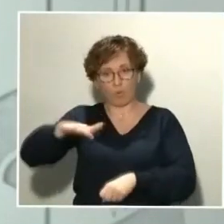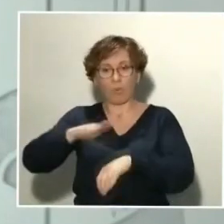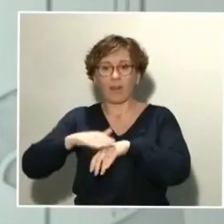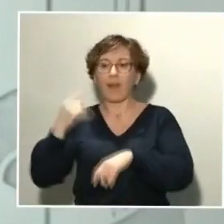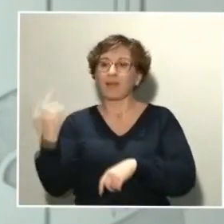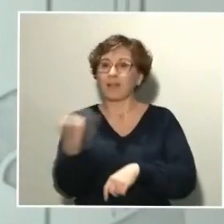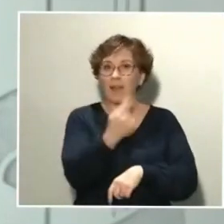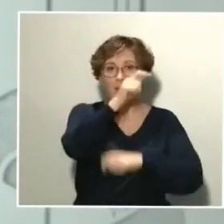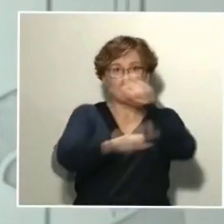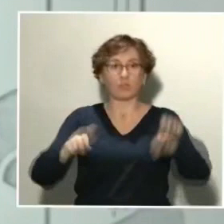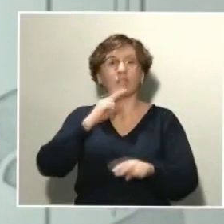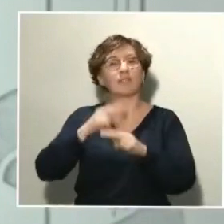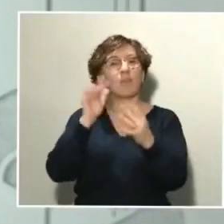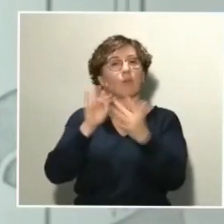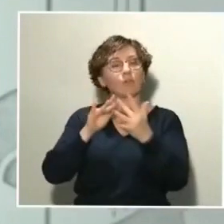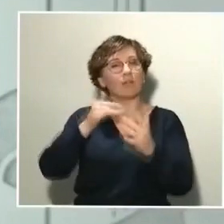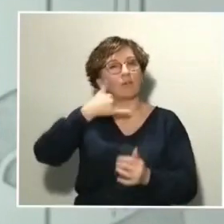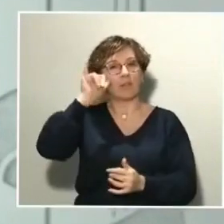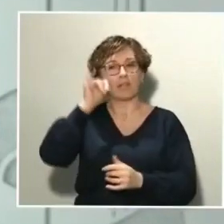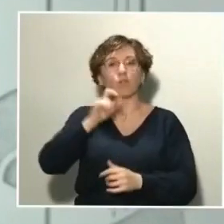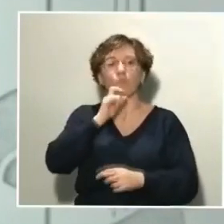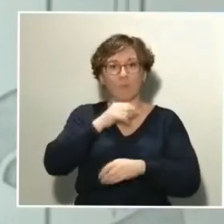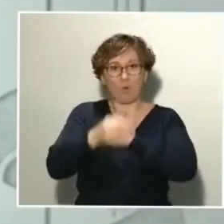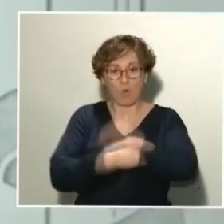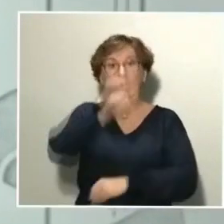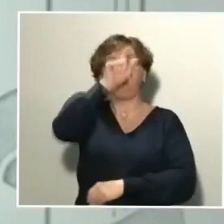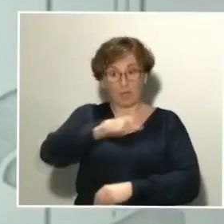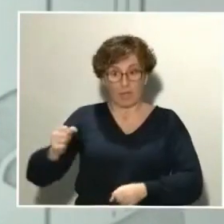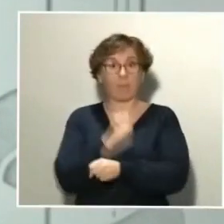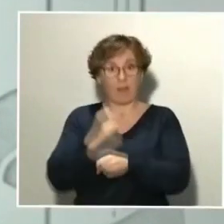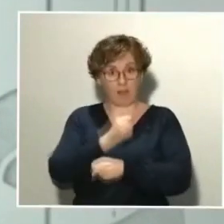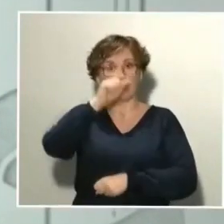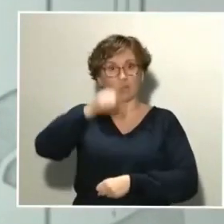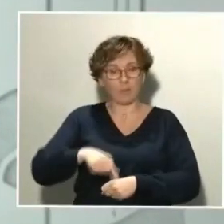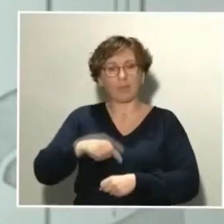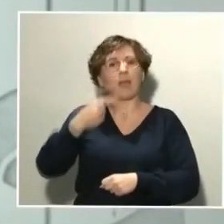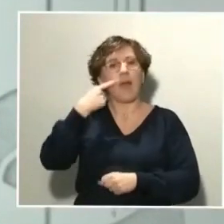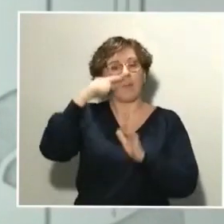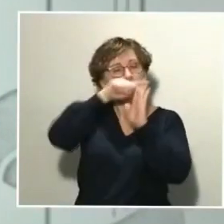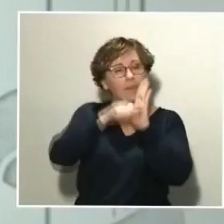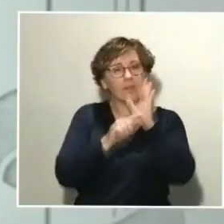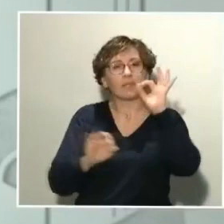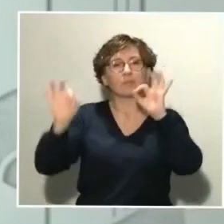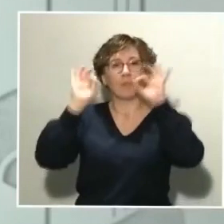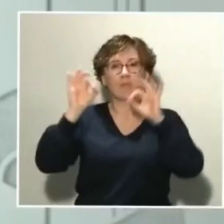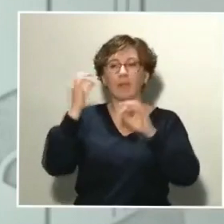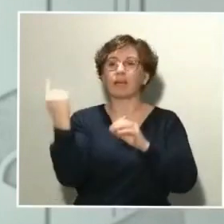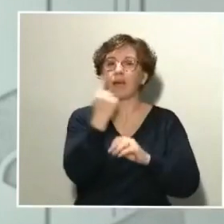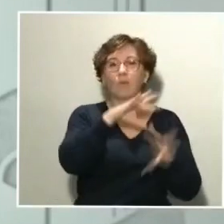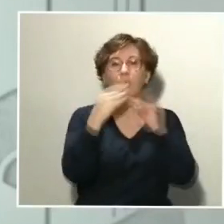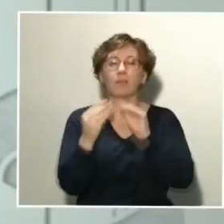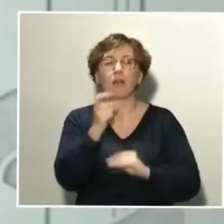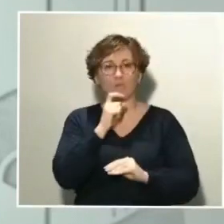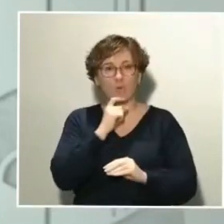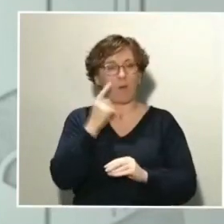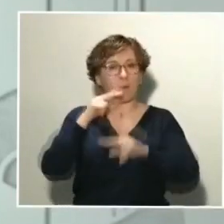se han recuperado 1.588 pacientes y se han detectado 20.410 casos. No obstante, el